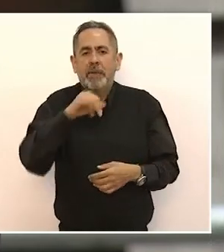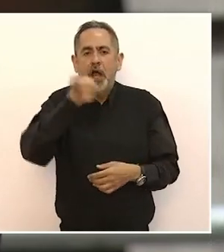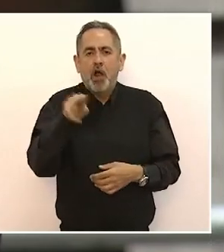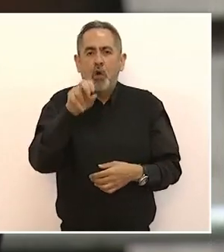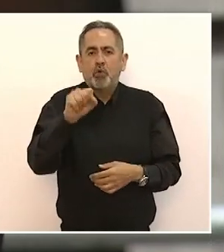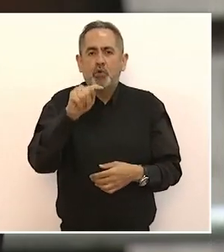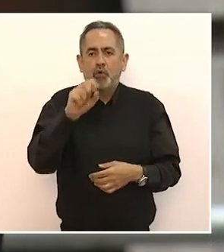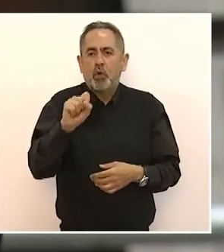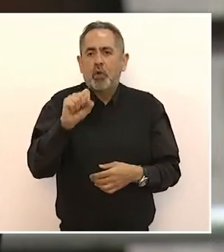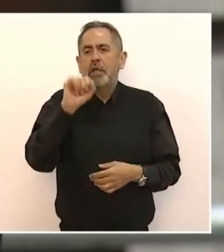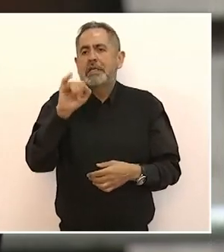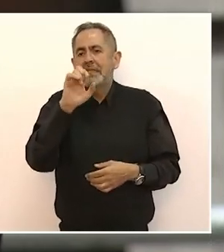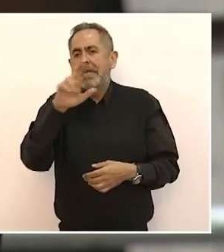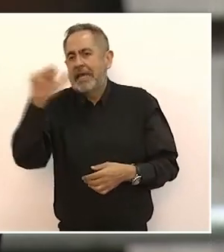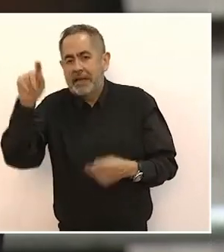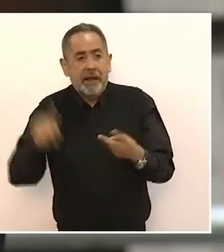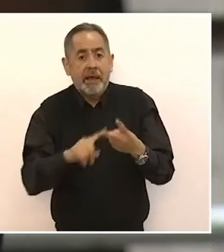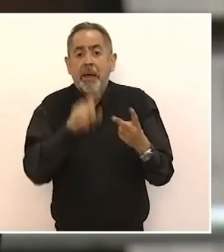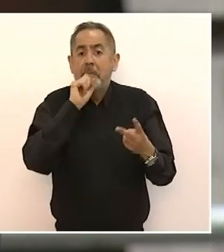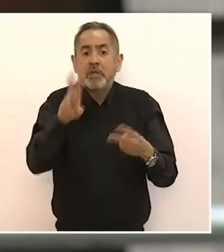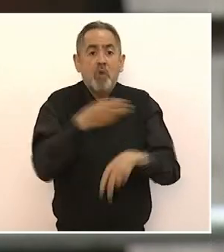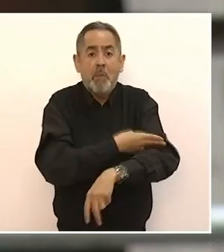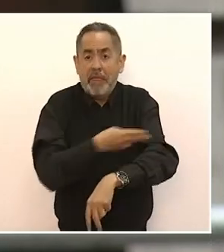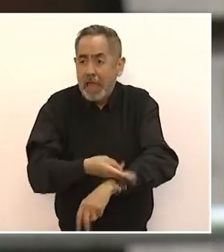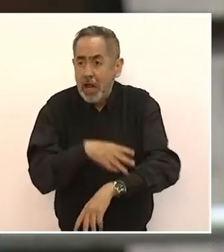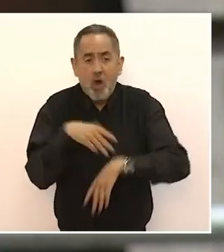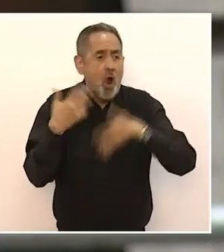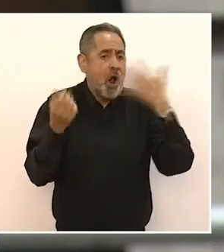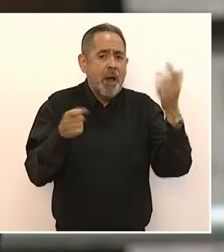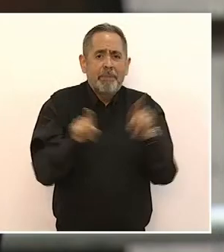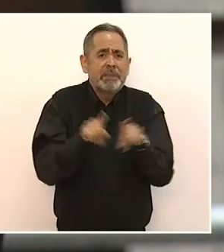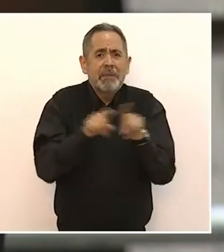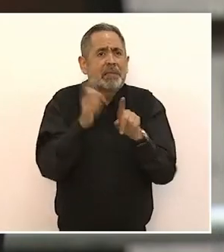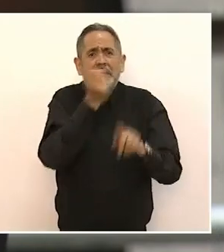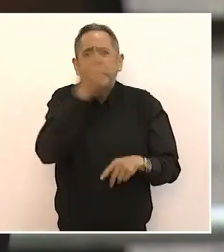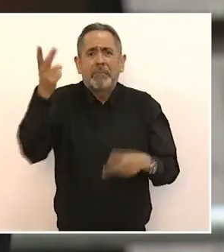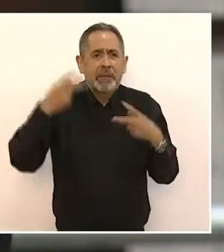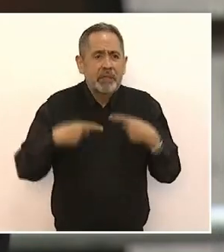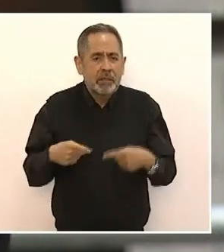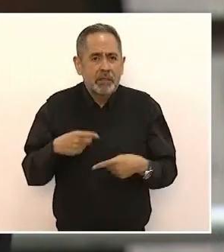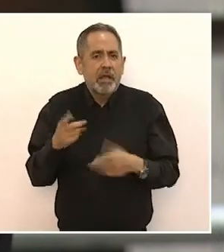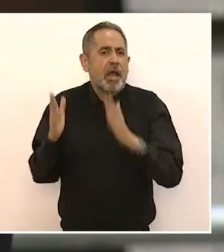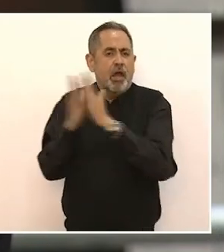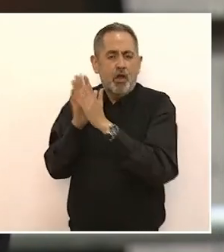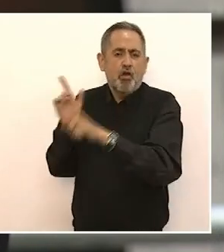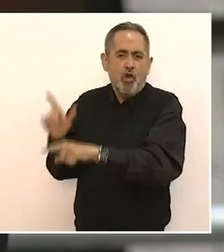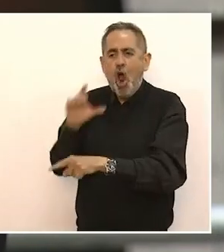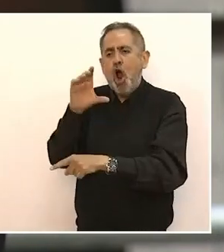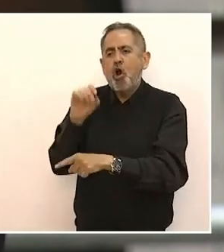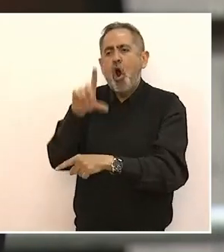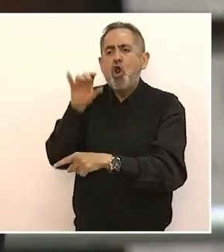repite Madero, la repite Finado Colosio,